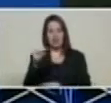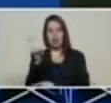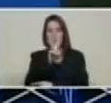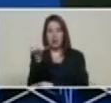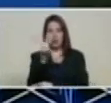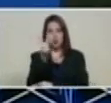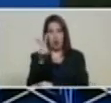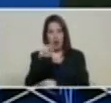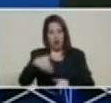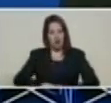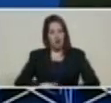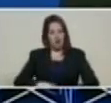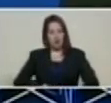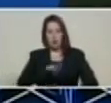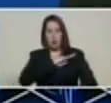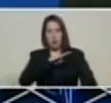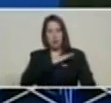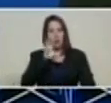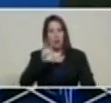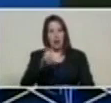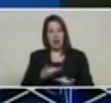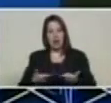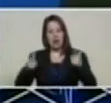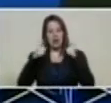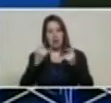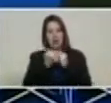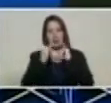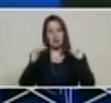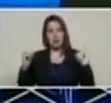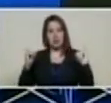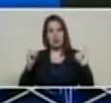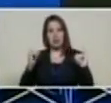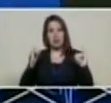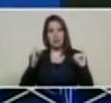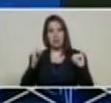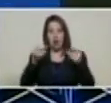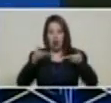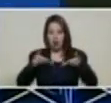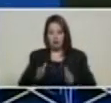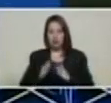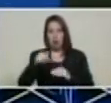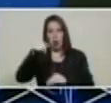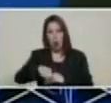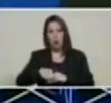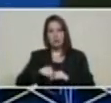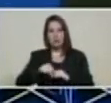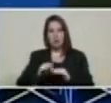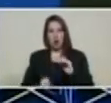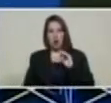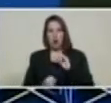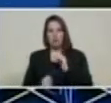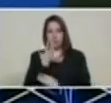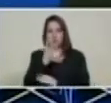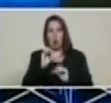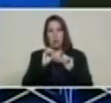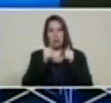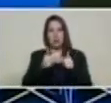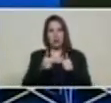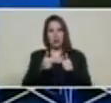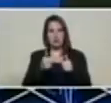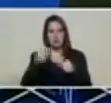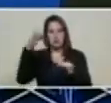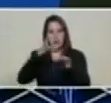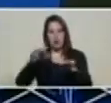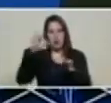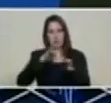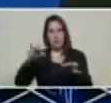propio. En un país libre e independiente ha nacido la moneda digital petrolera, el petro. Bienvenido,